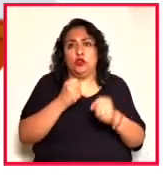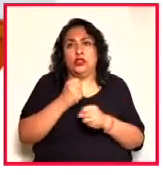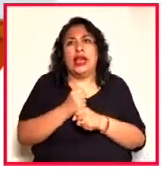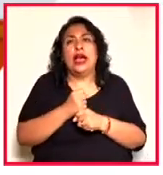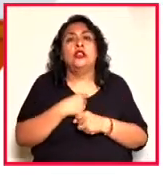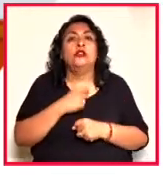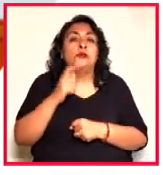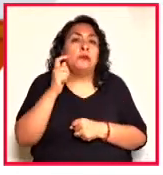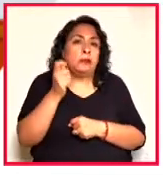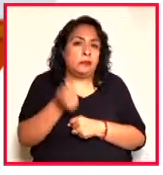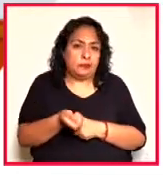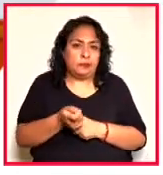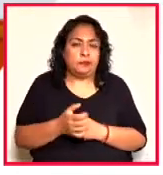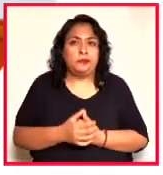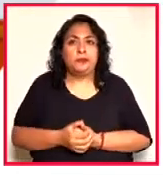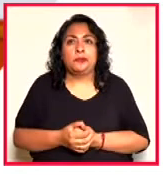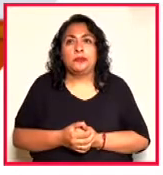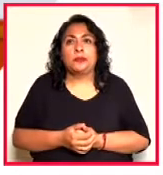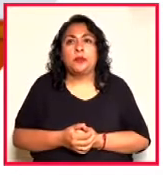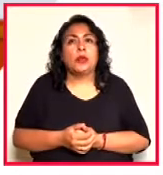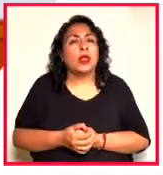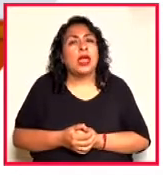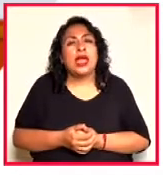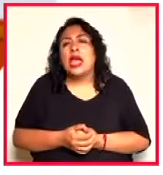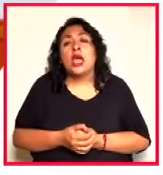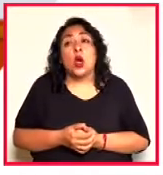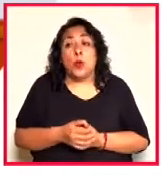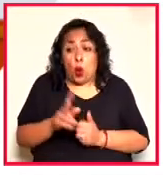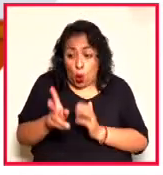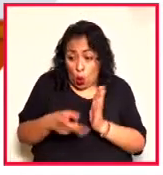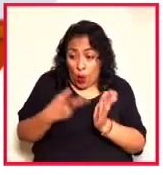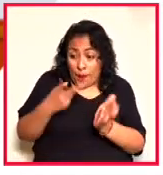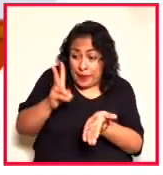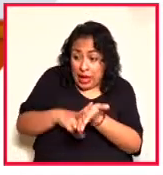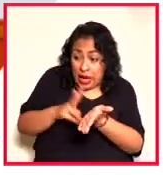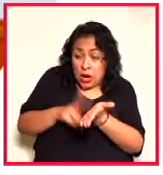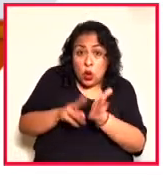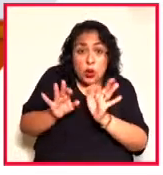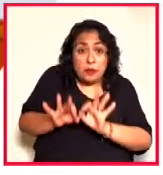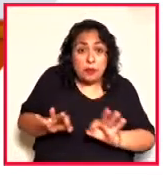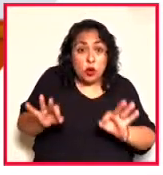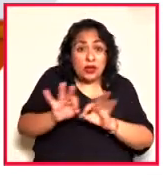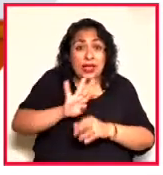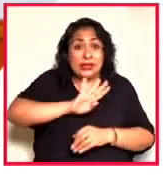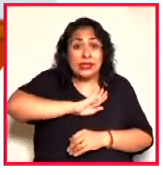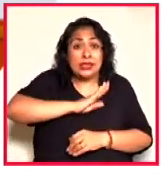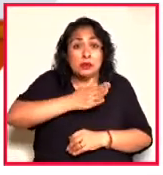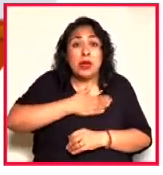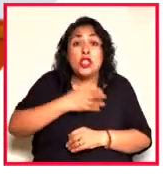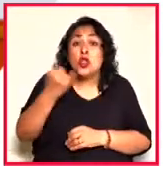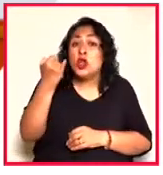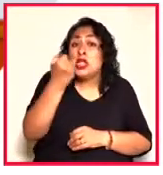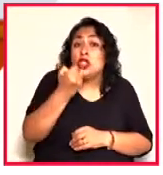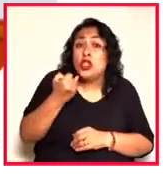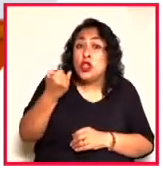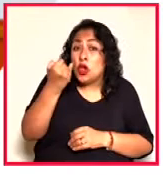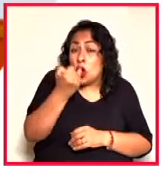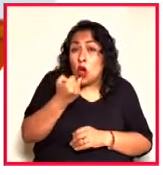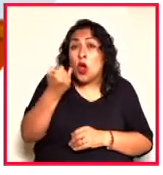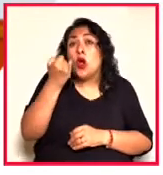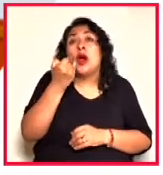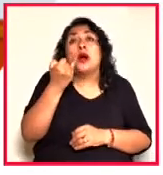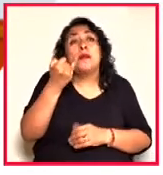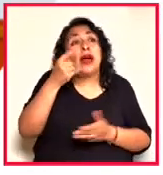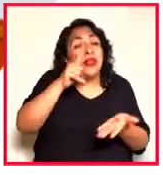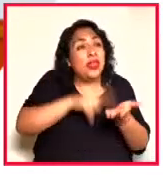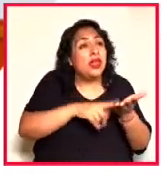de no sólo revalorar la importancia del español como parte del etos cultural